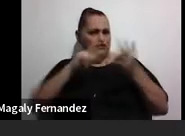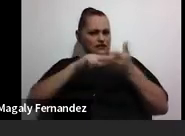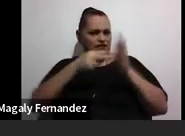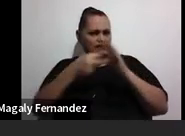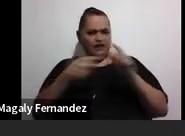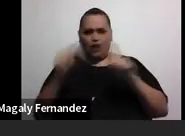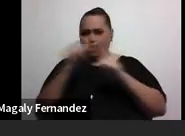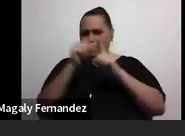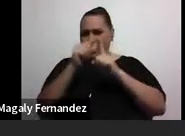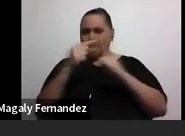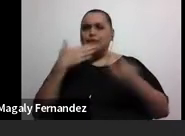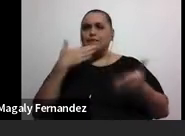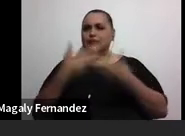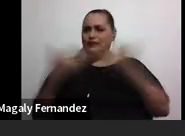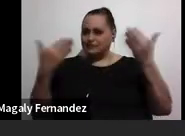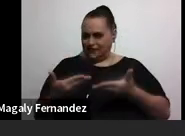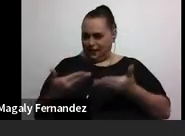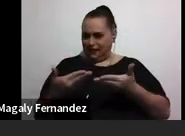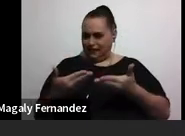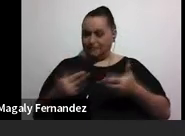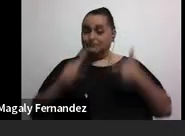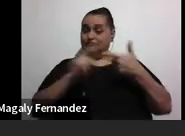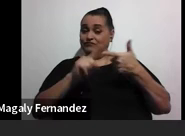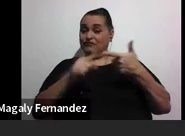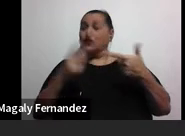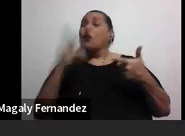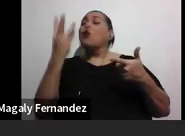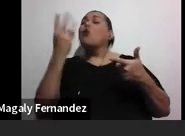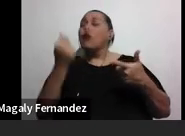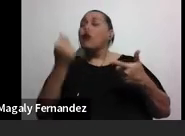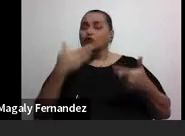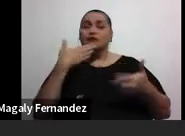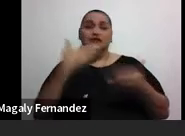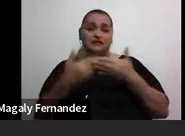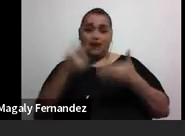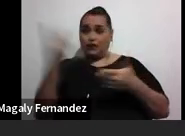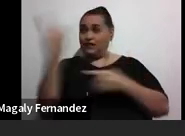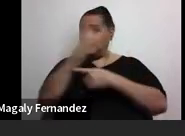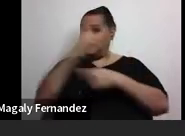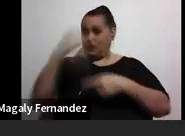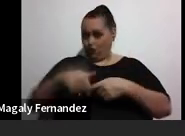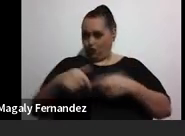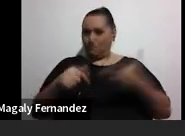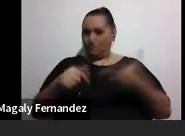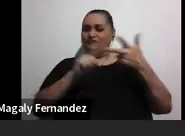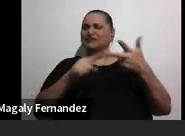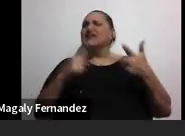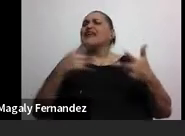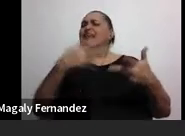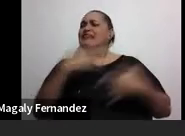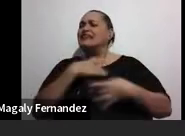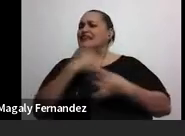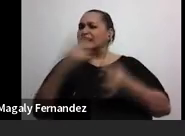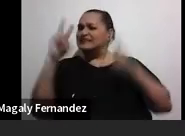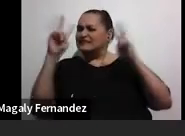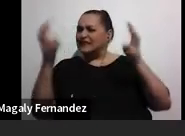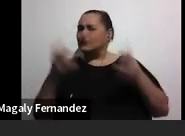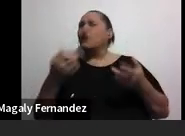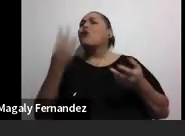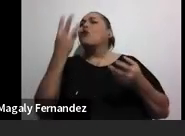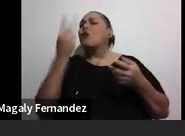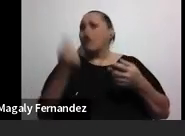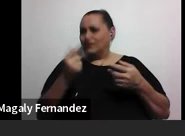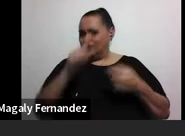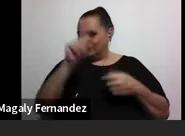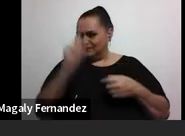¿Cuánto bienestar tienes al día de hoy? ¿Y cuánto te interesa este tema? Vamos a revisarlo.